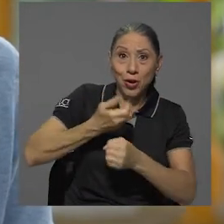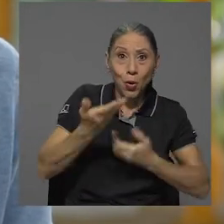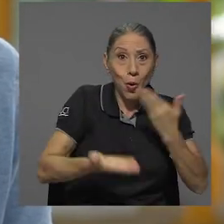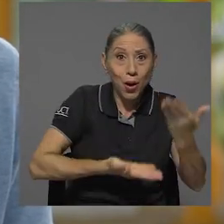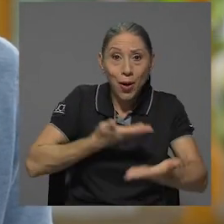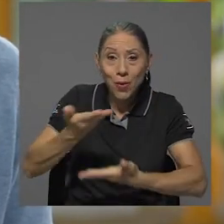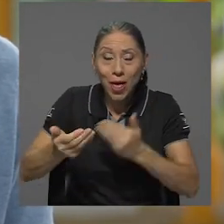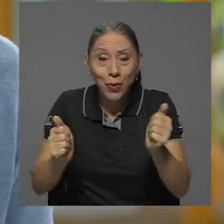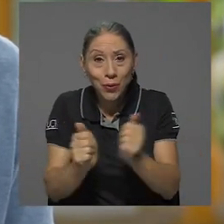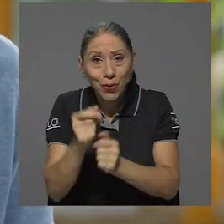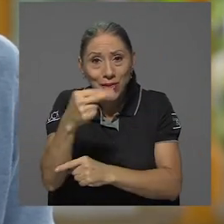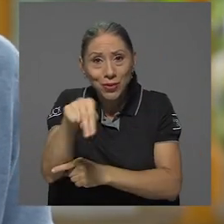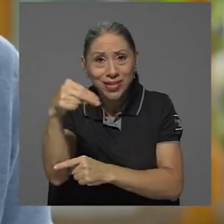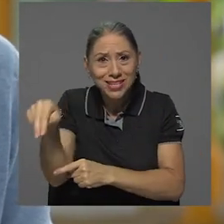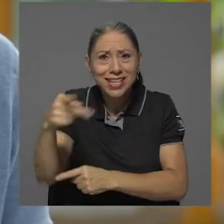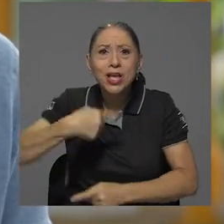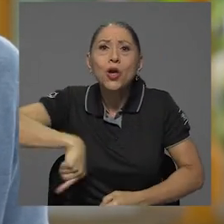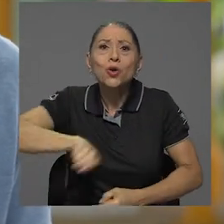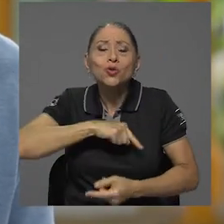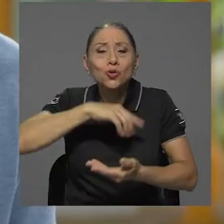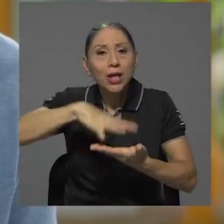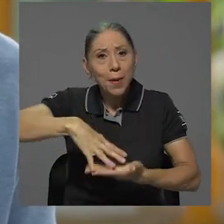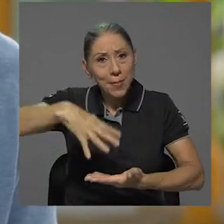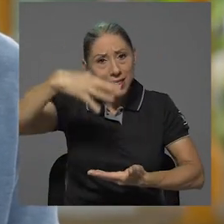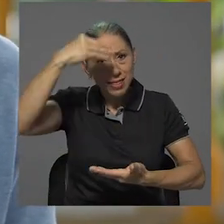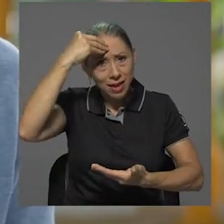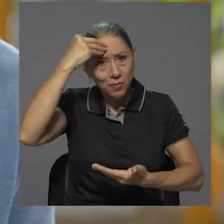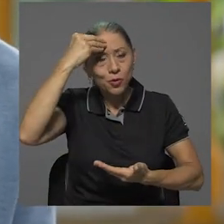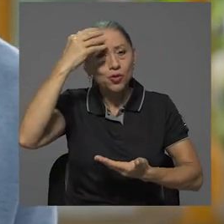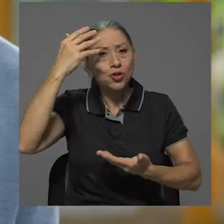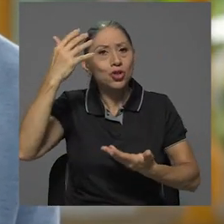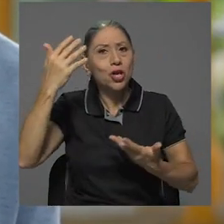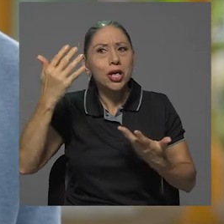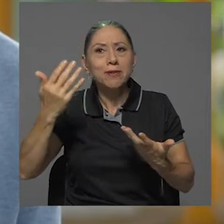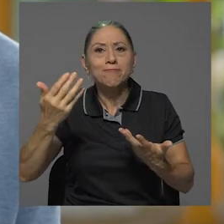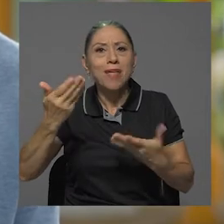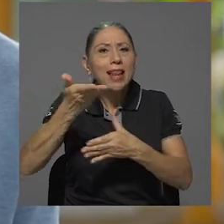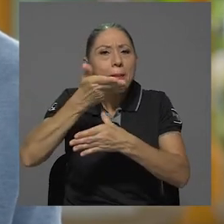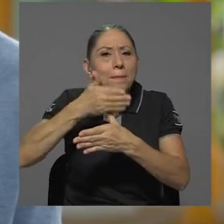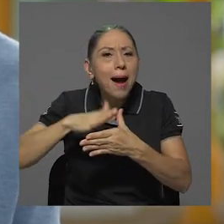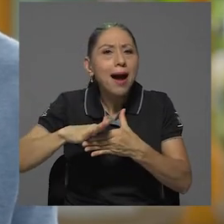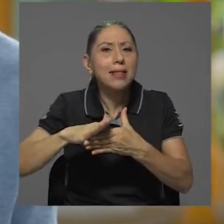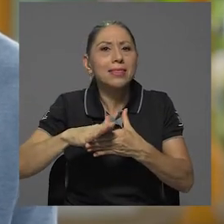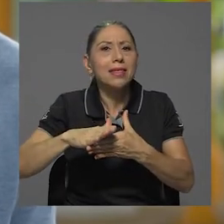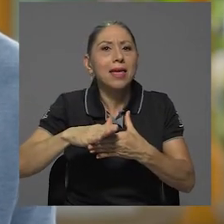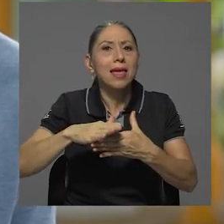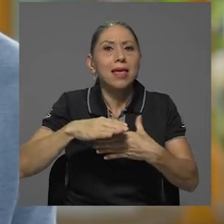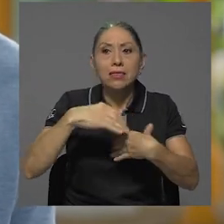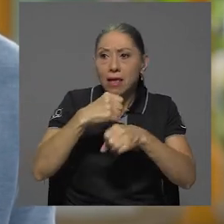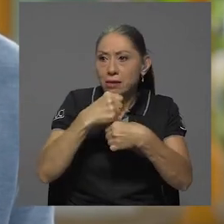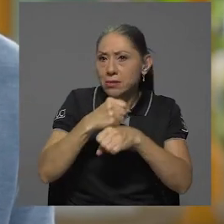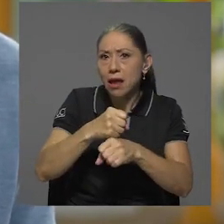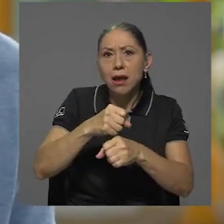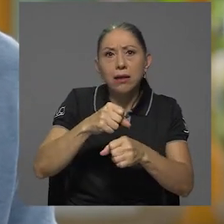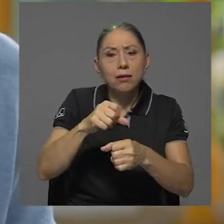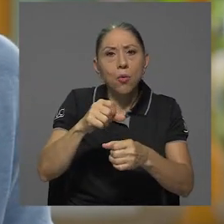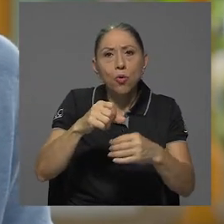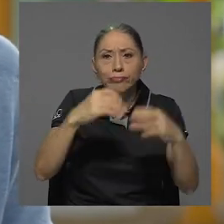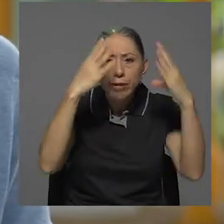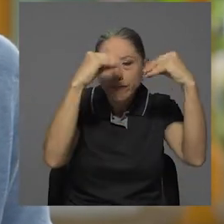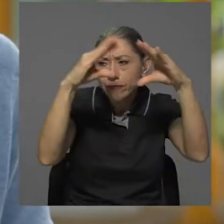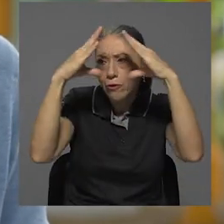de realizar las noticias aprendemos tanto en la parte de realizar notas